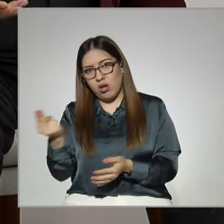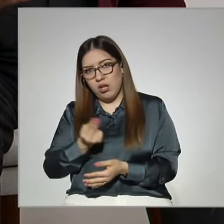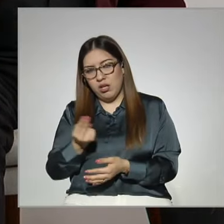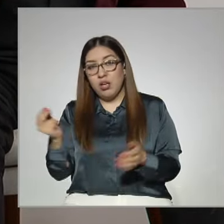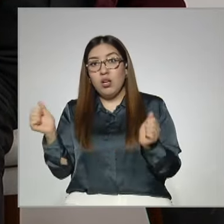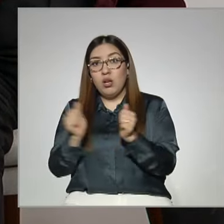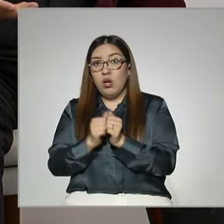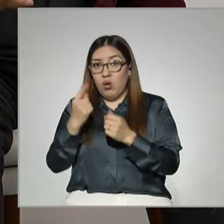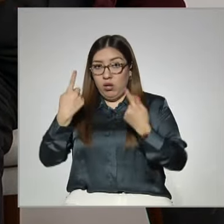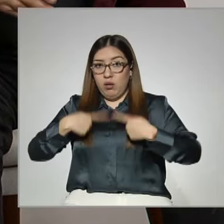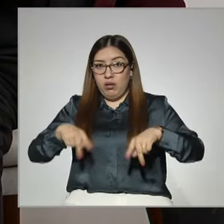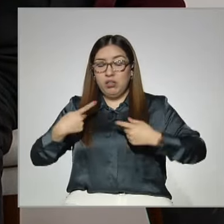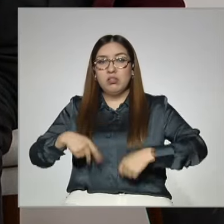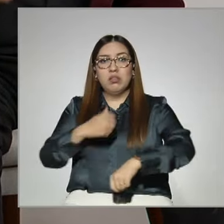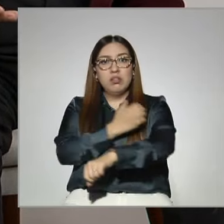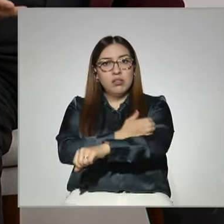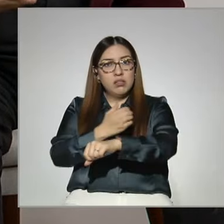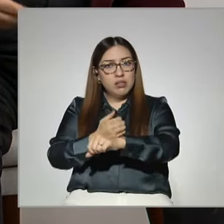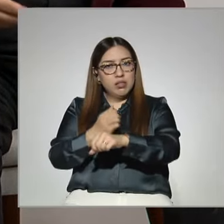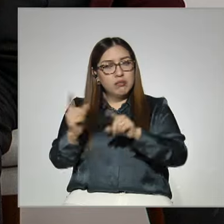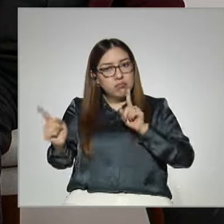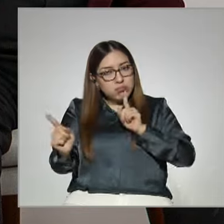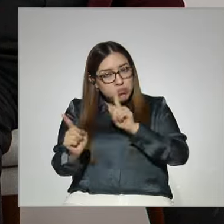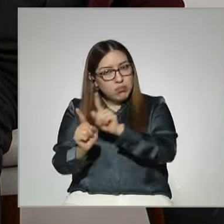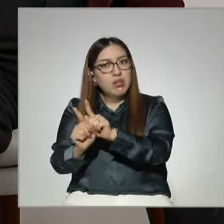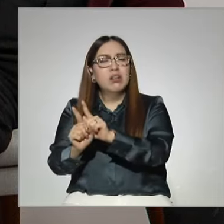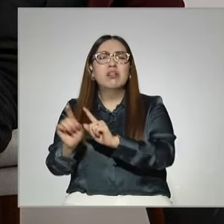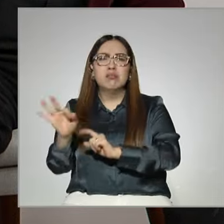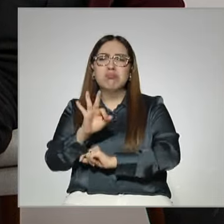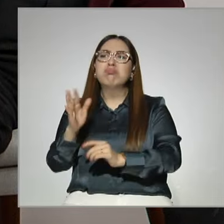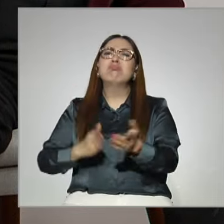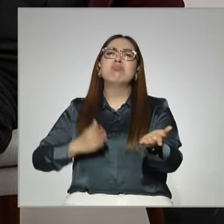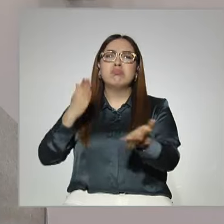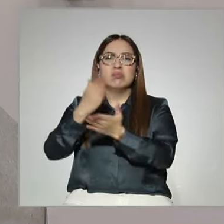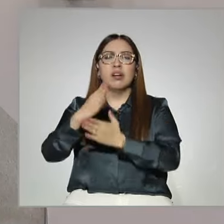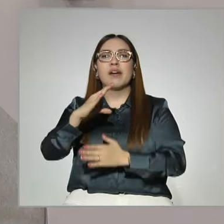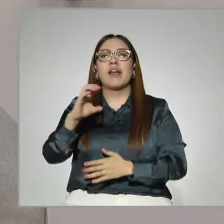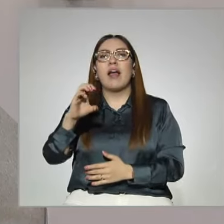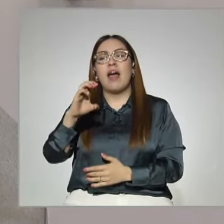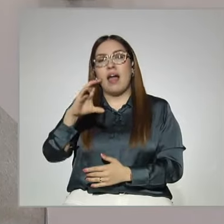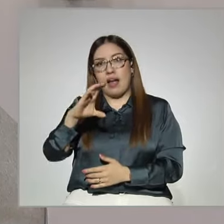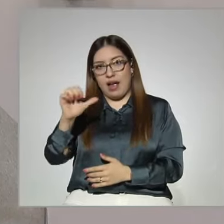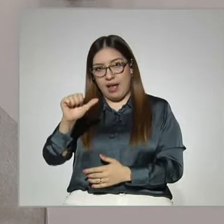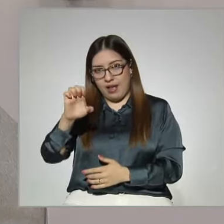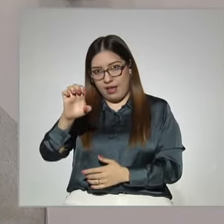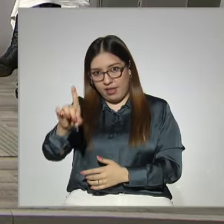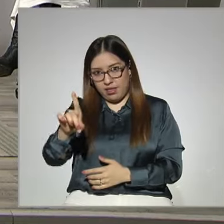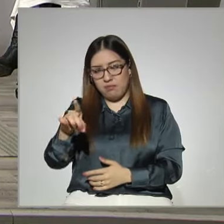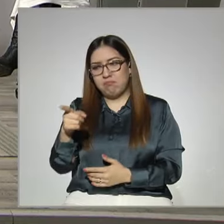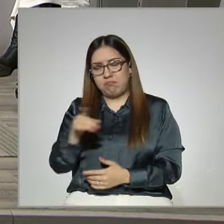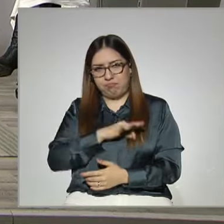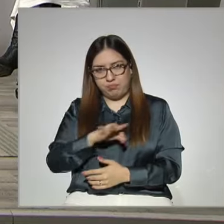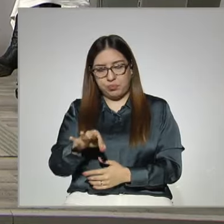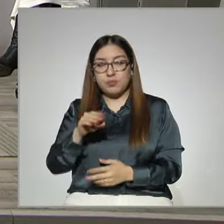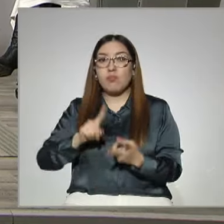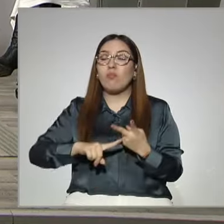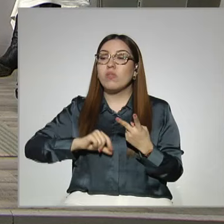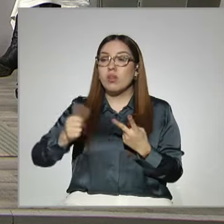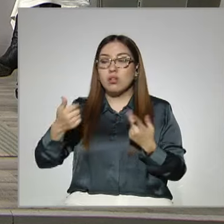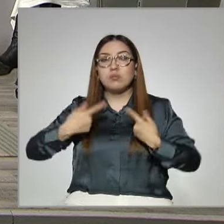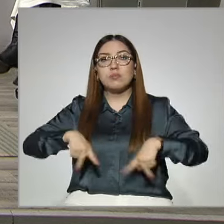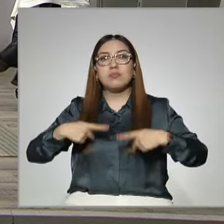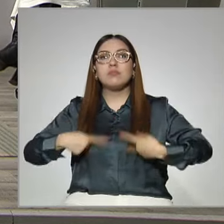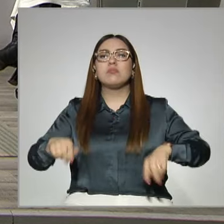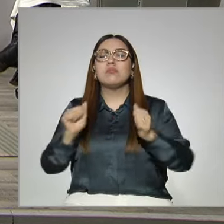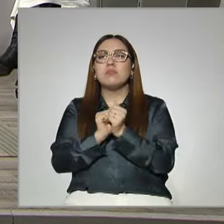permanente que los esté apoyando, probablemente asistir a un CAET sea su opción. Hay otras personas que resuelven el problema con algún